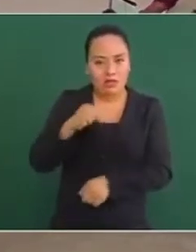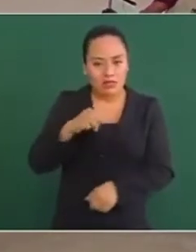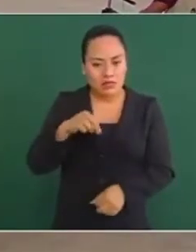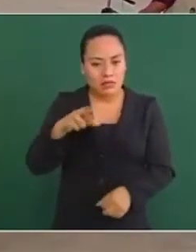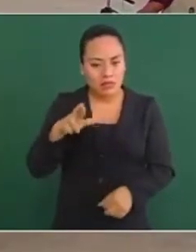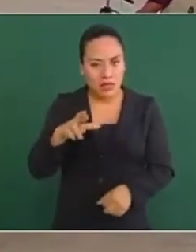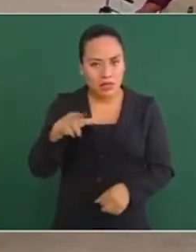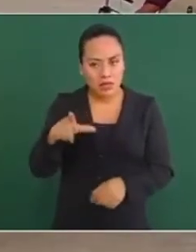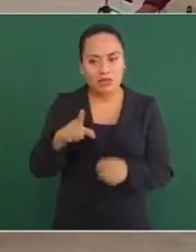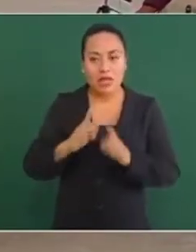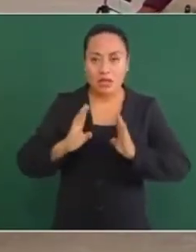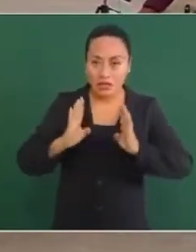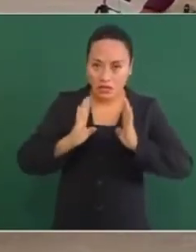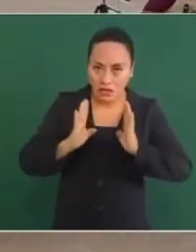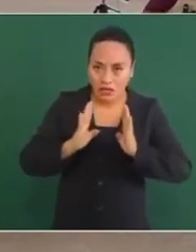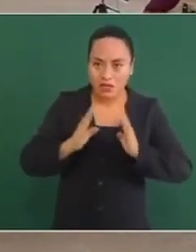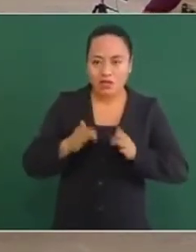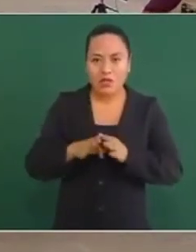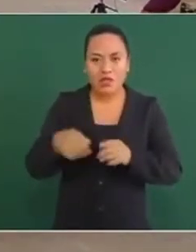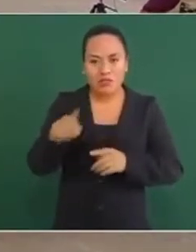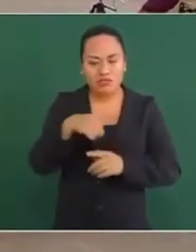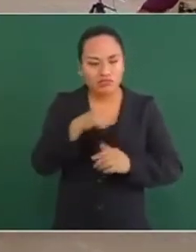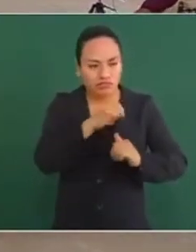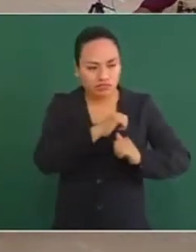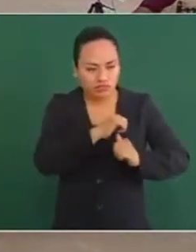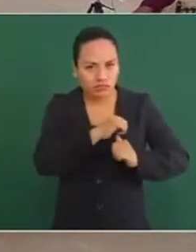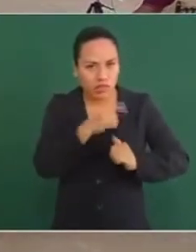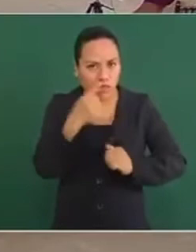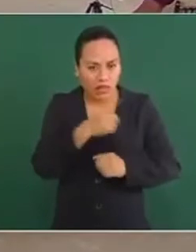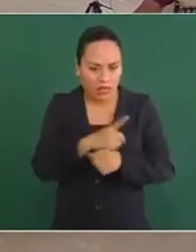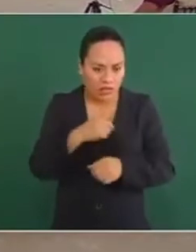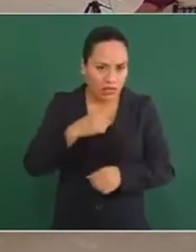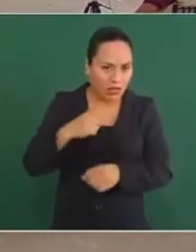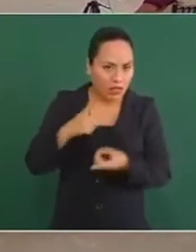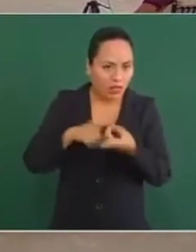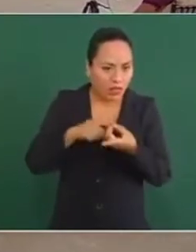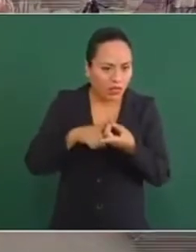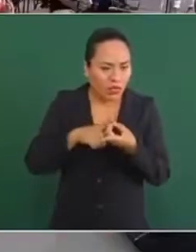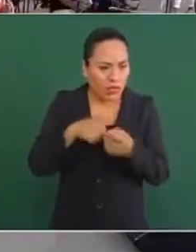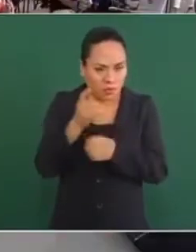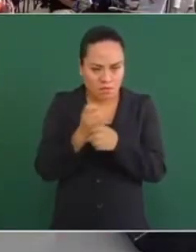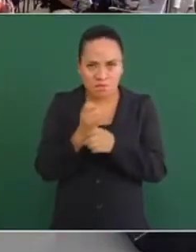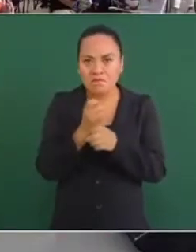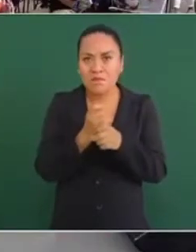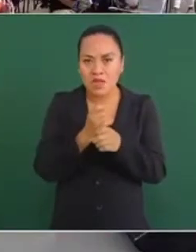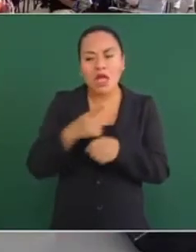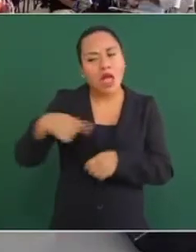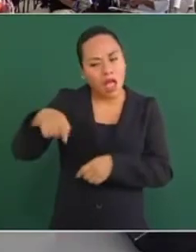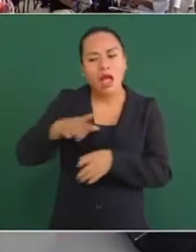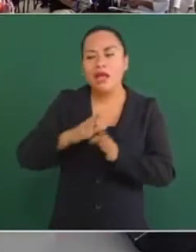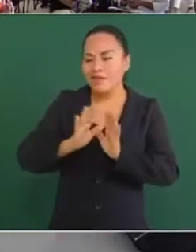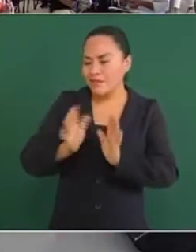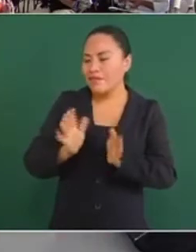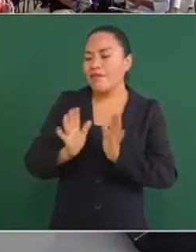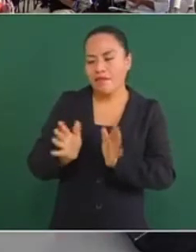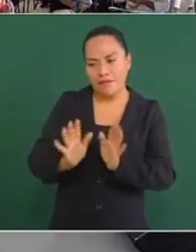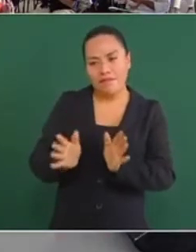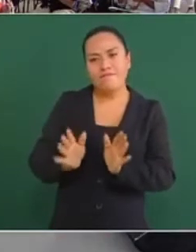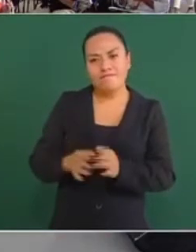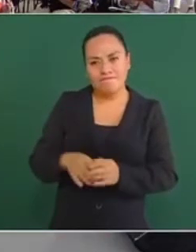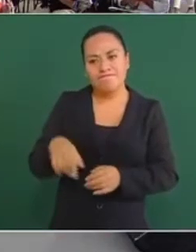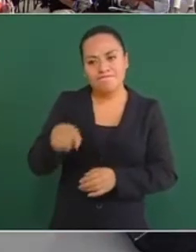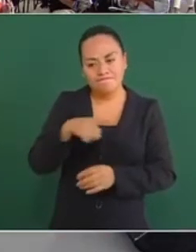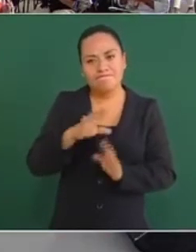tanto el Ejército como la CEMAR hiciera una indagatoria de dónde vienen todo este tipo de lo están haciendo, como lo